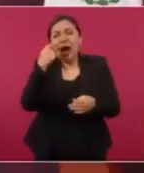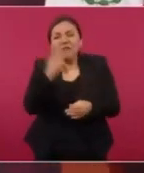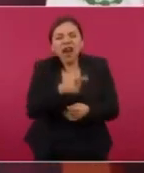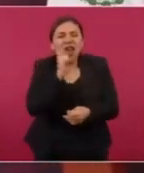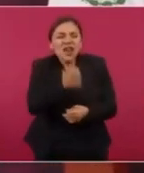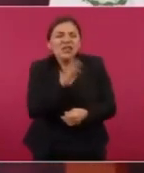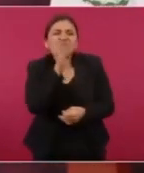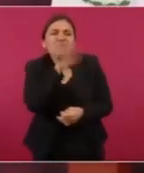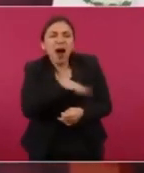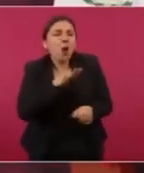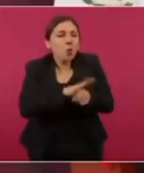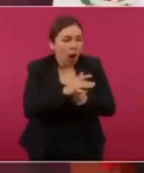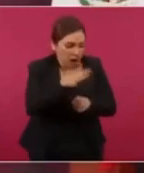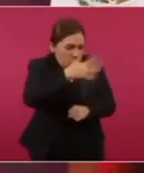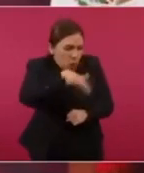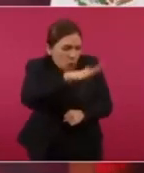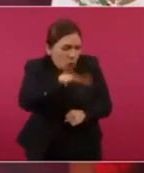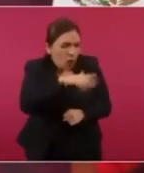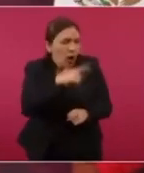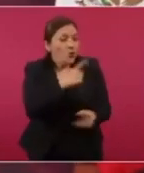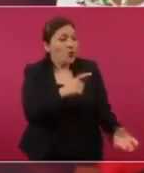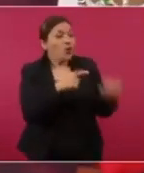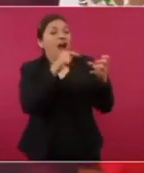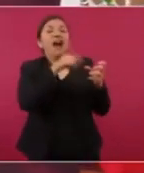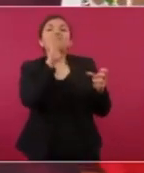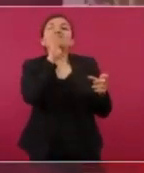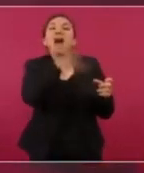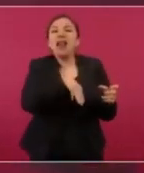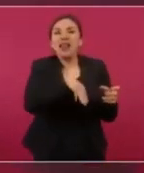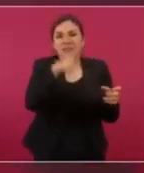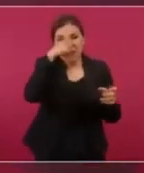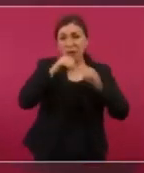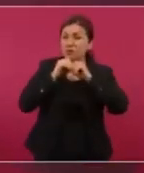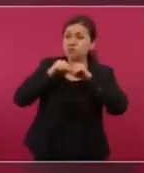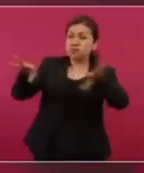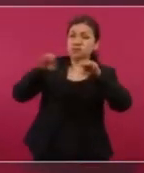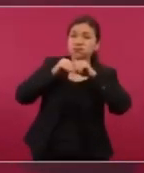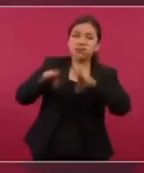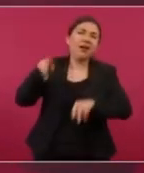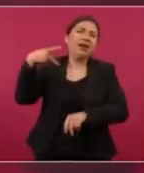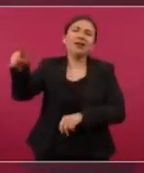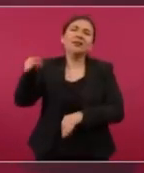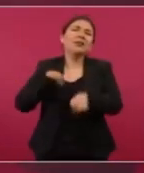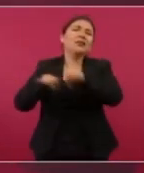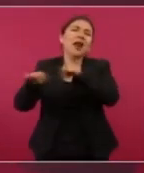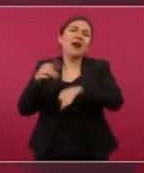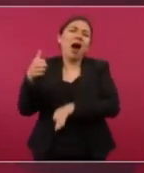las podridas. A eso se dedica.